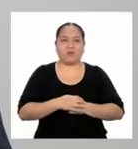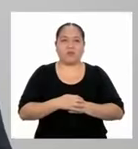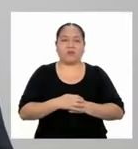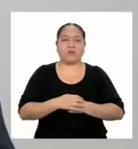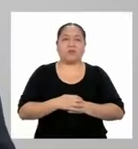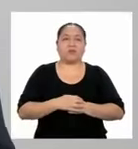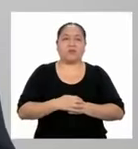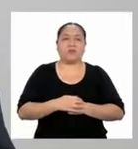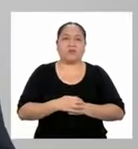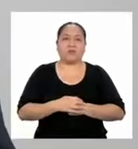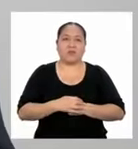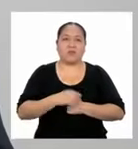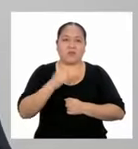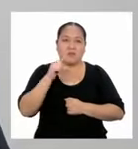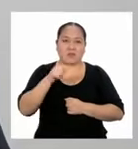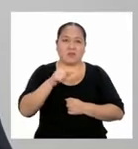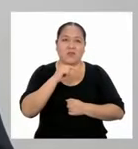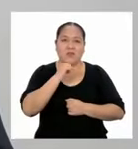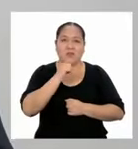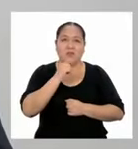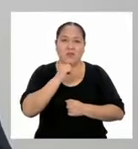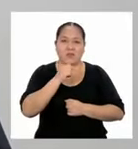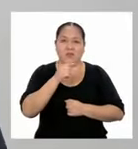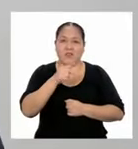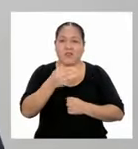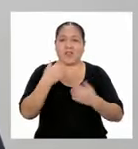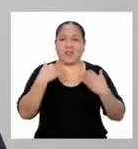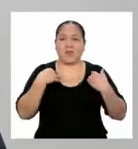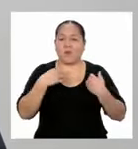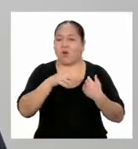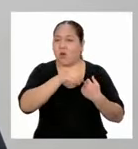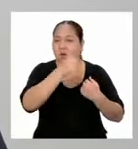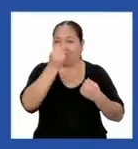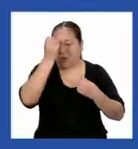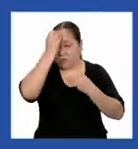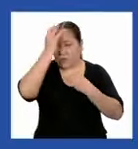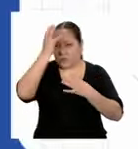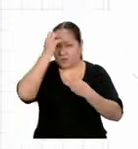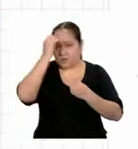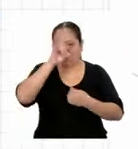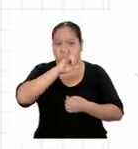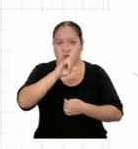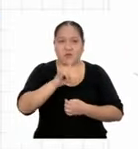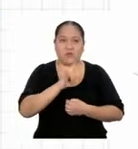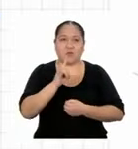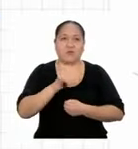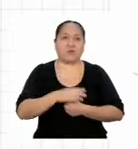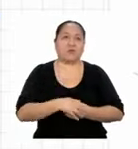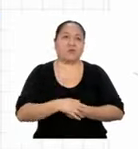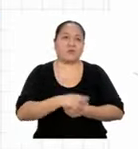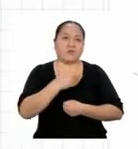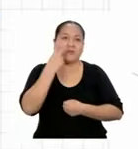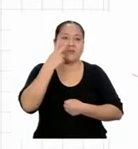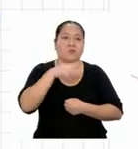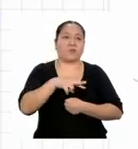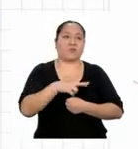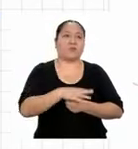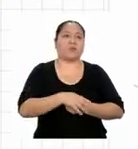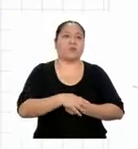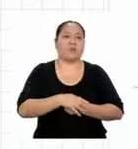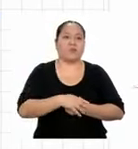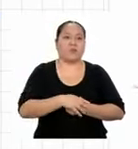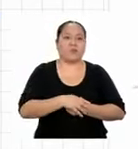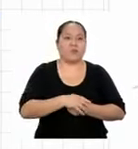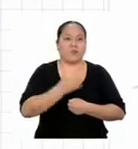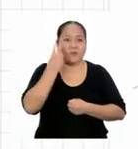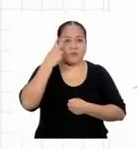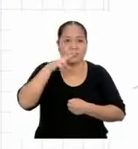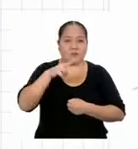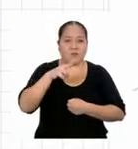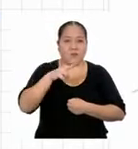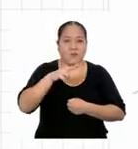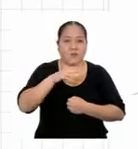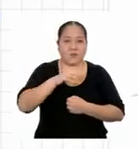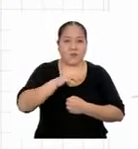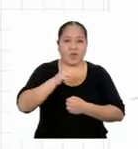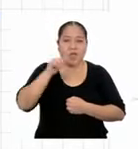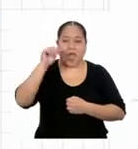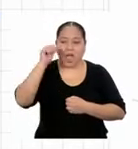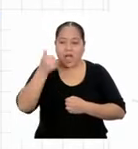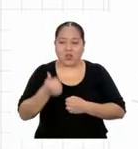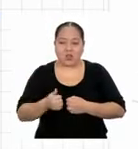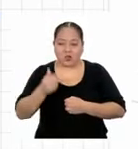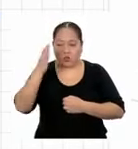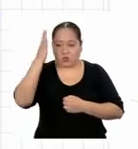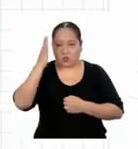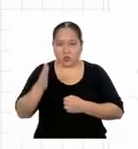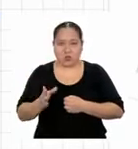A falta de esa medida, tenemos otros datos que podemos utilizar. Mira, Jonathan. ¿Ves esa raya azul hacia el lado derecho?